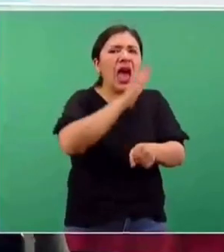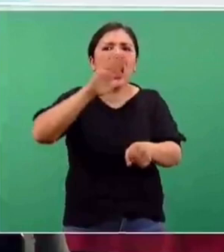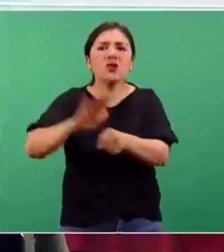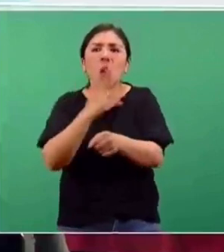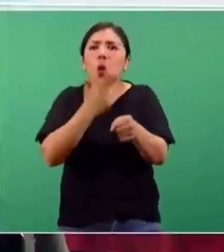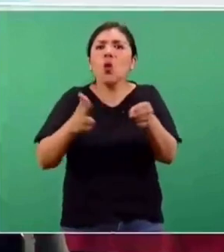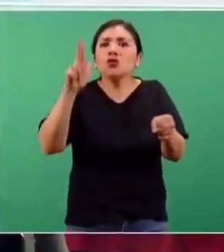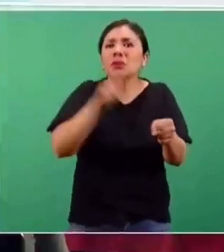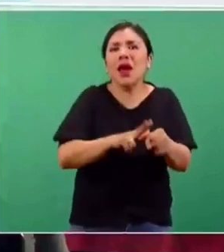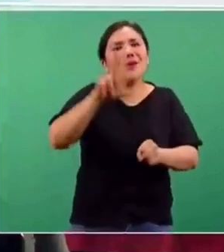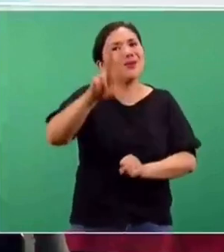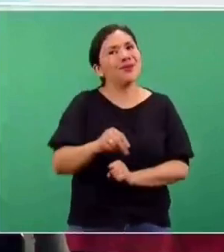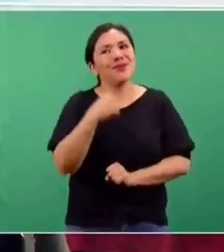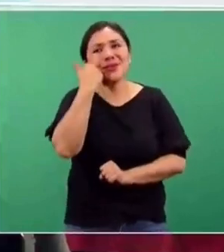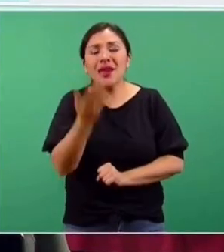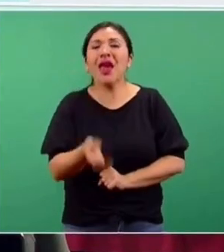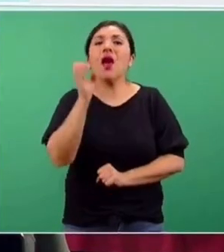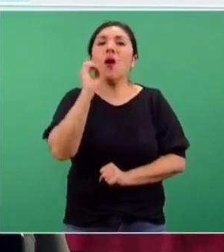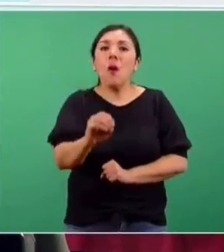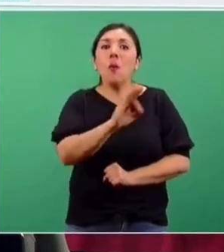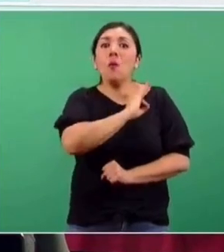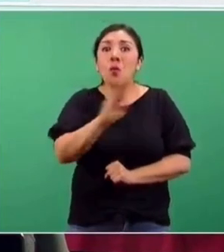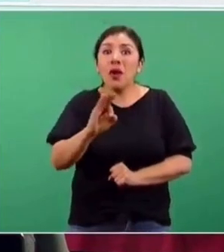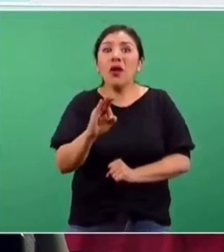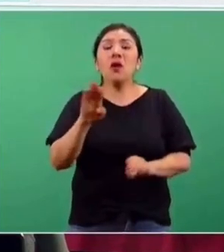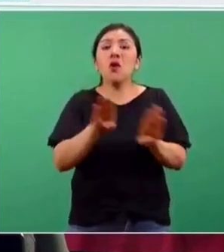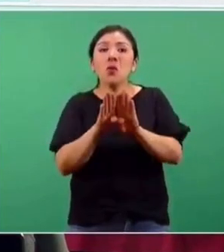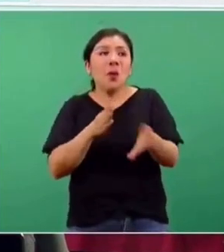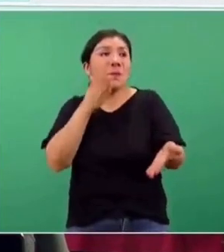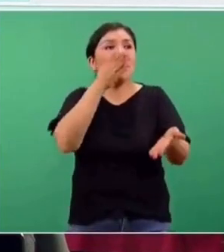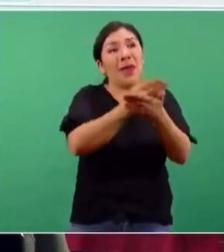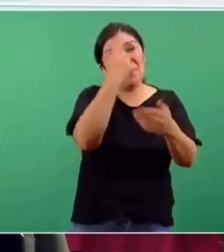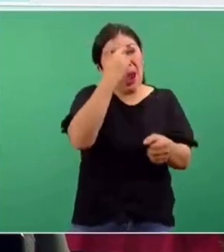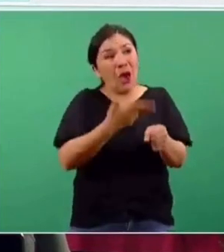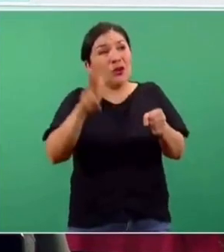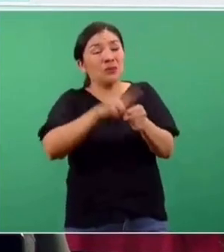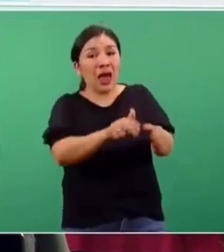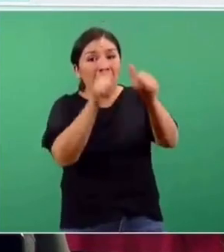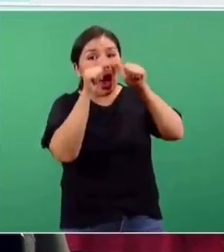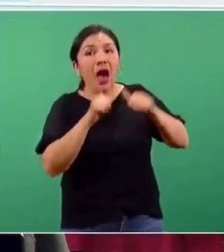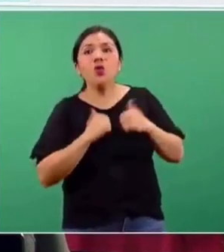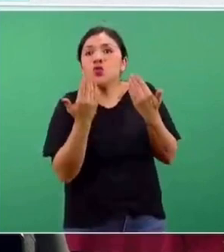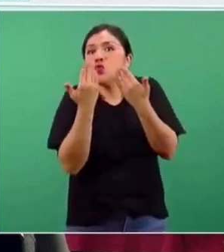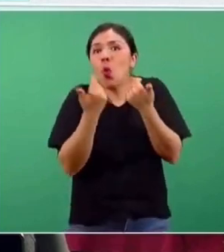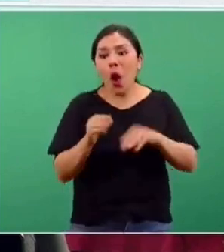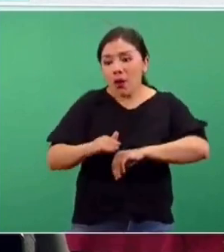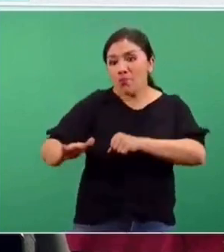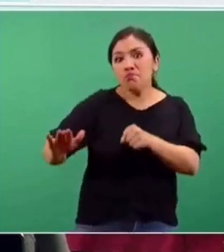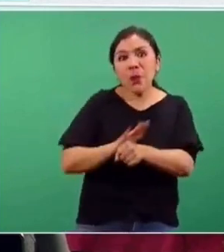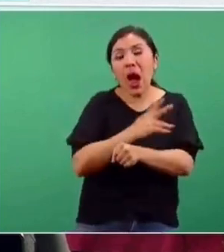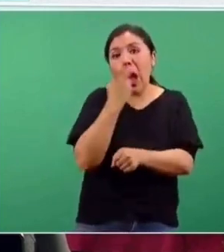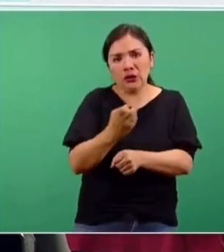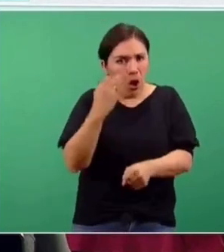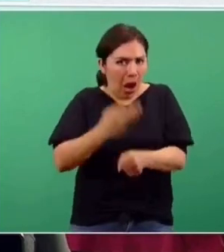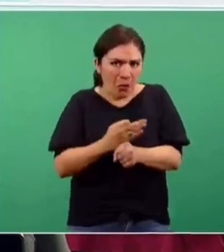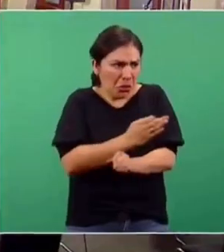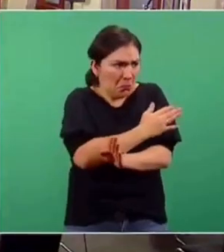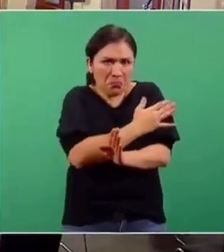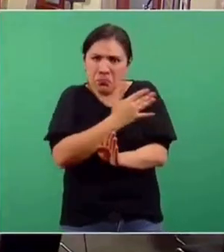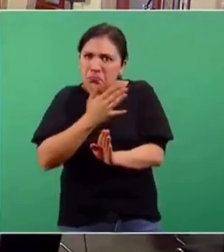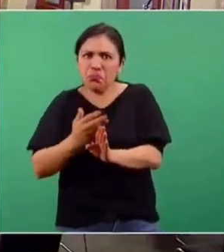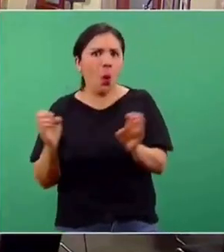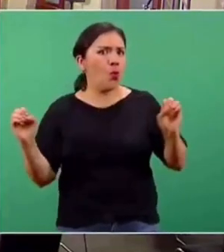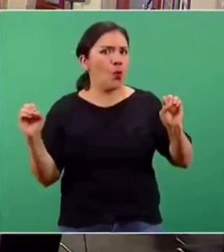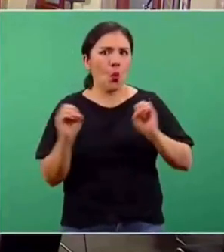médicas o que en algún momento no puedan encontrar una cama disponible, situación que también sabemos hasta el momento no ha pasado en México,